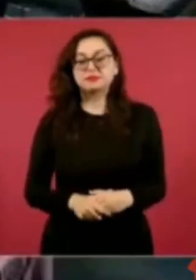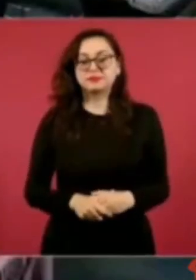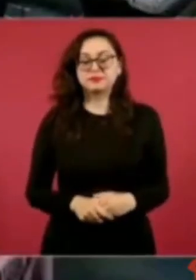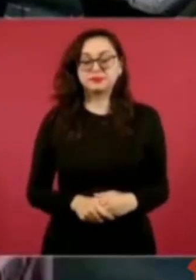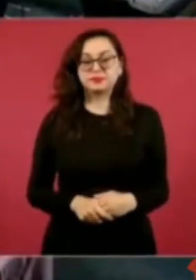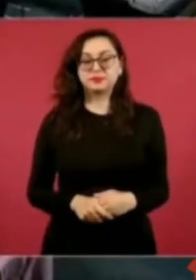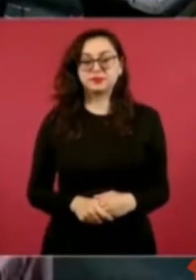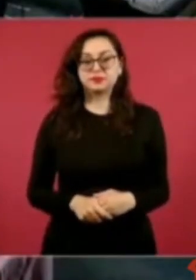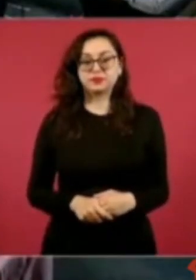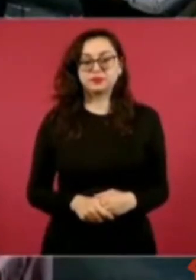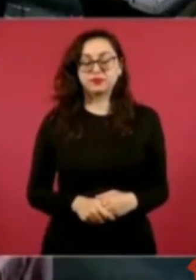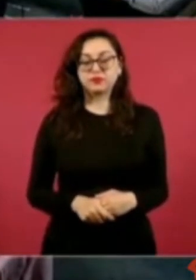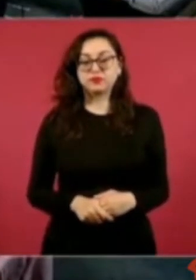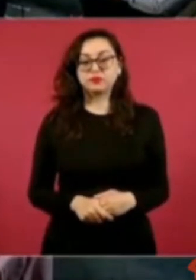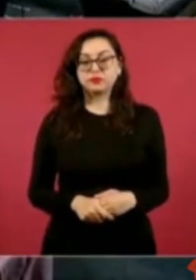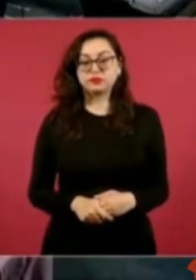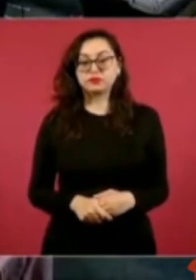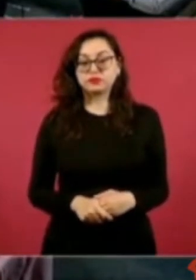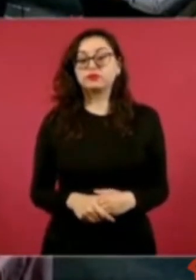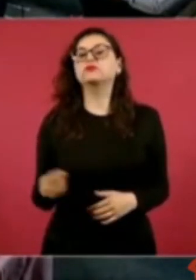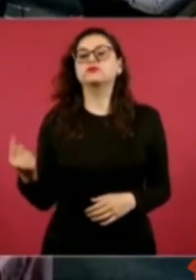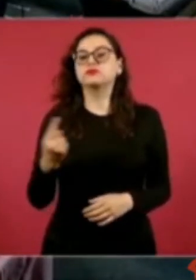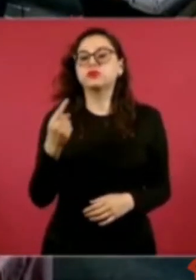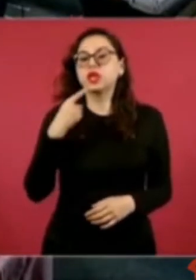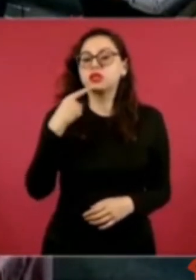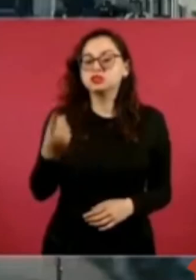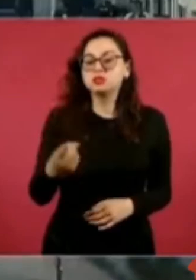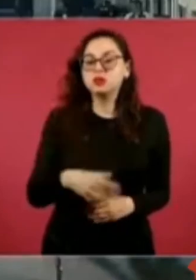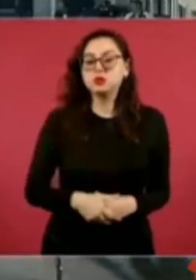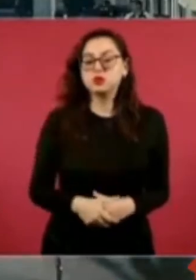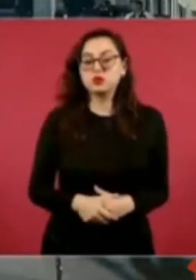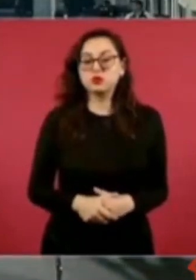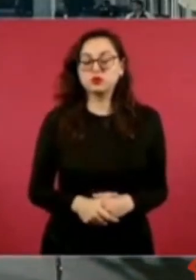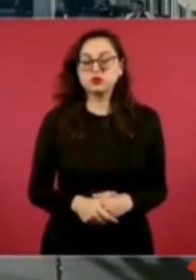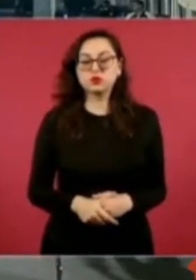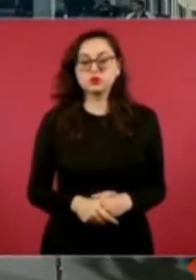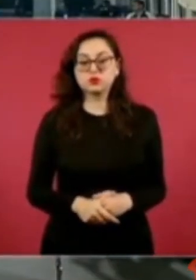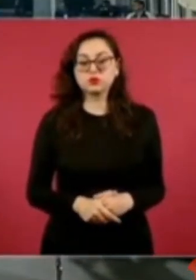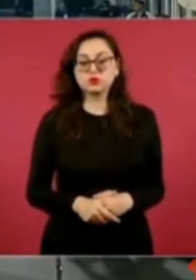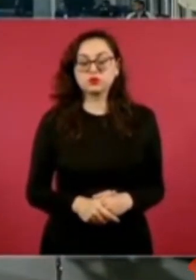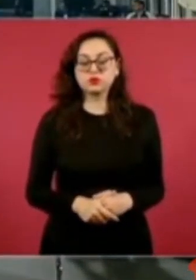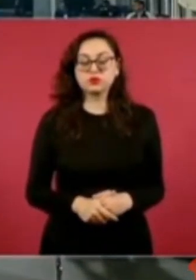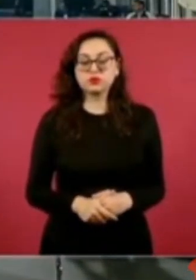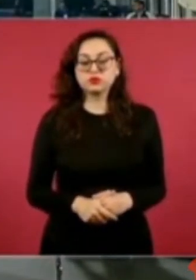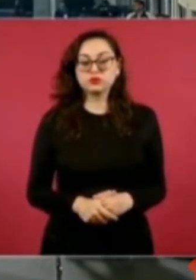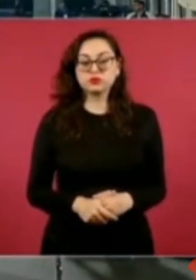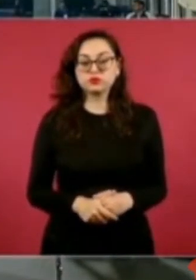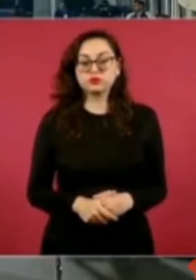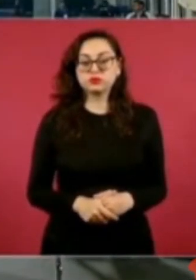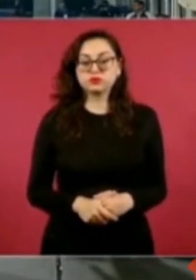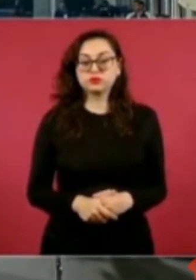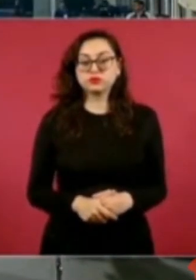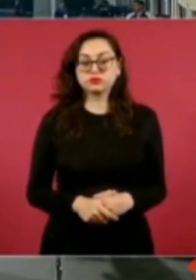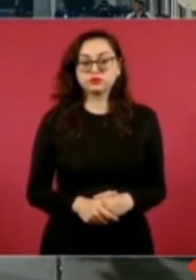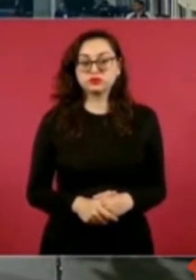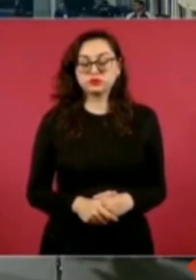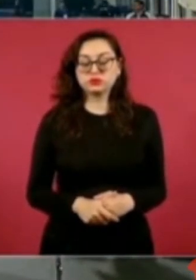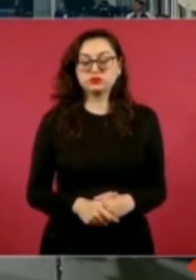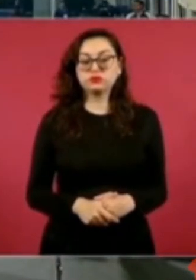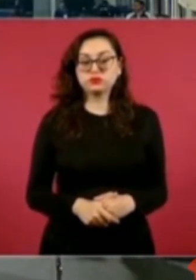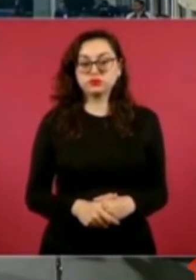¿Qué dice? Eso no, en realidad no ha pasado de que hubo una exaprema no es la idea. Ah, bueno, ya